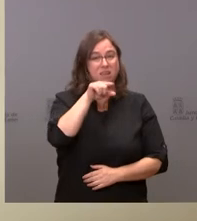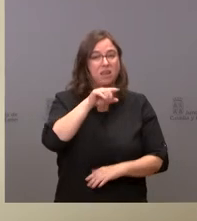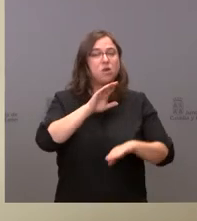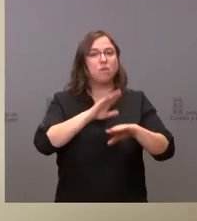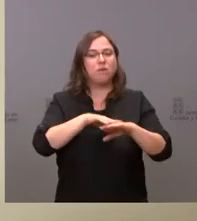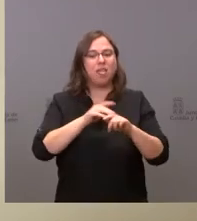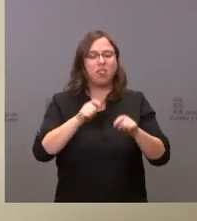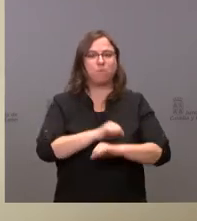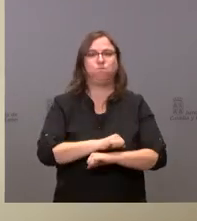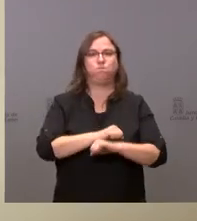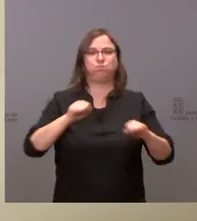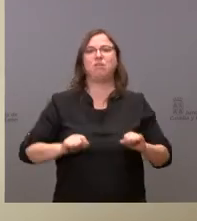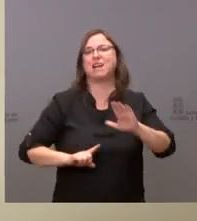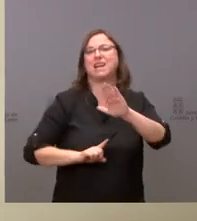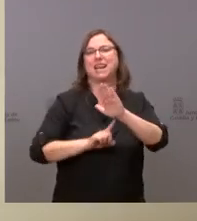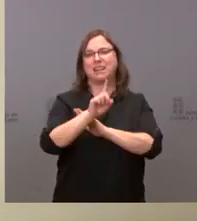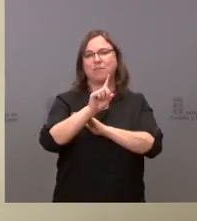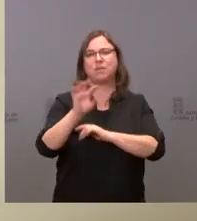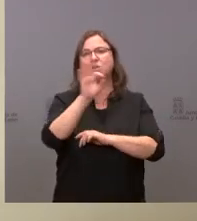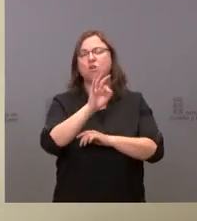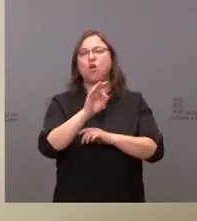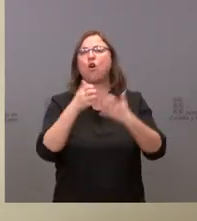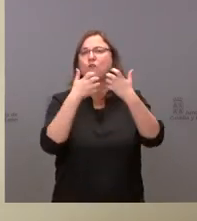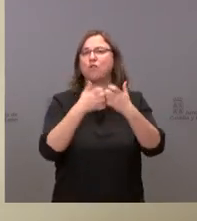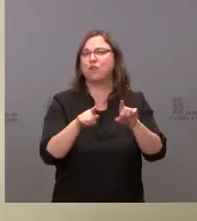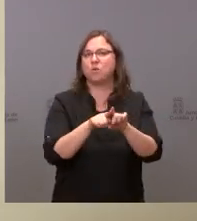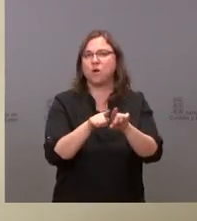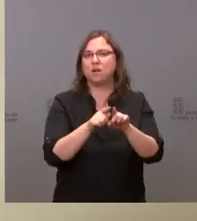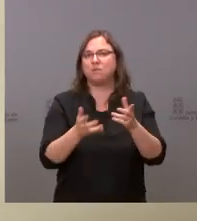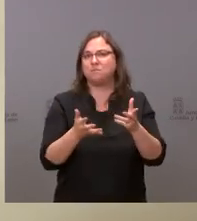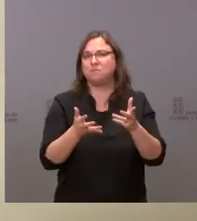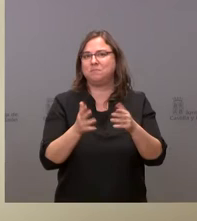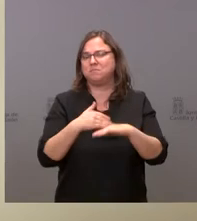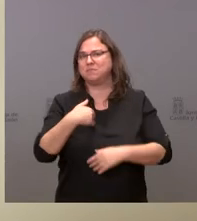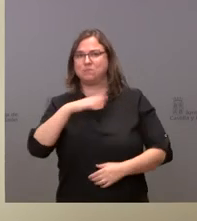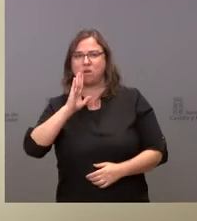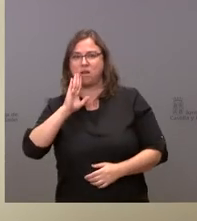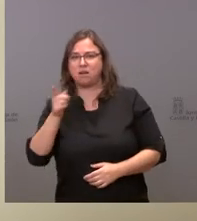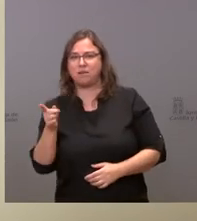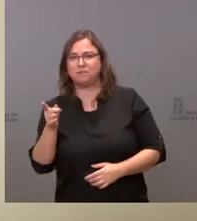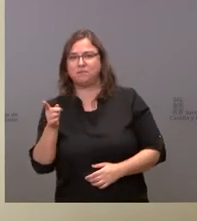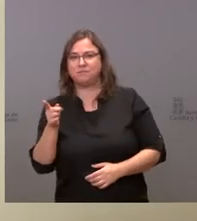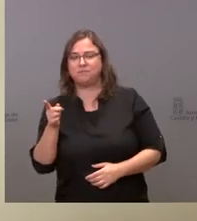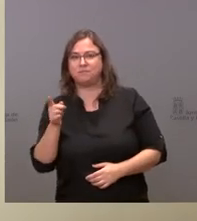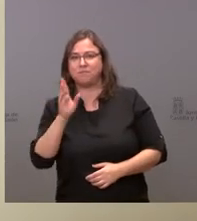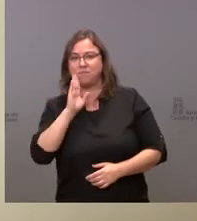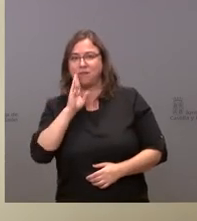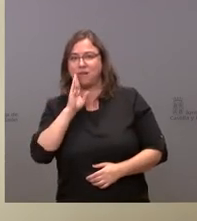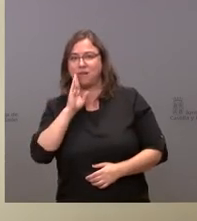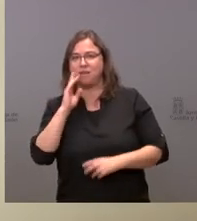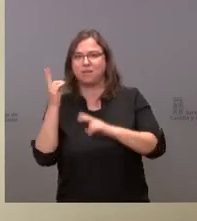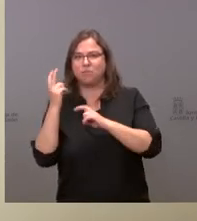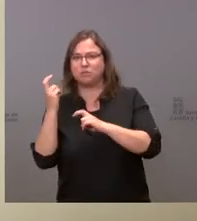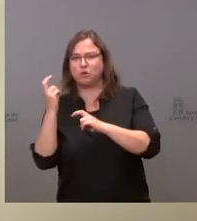consolidar el crecimiento y no al funcionamiento habitual a lo que se destinaba el impuesto a las